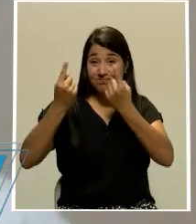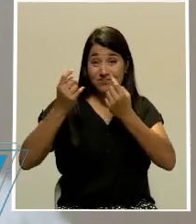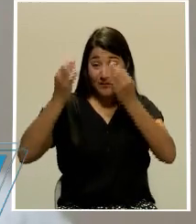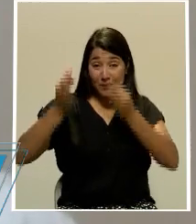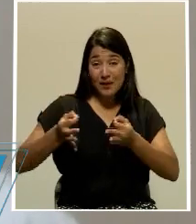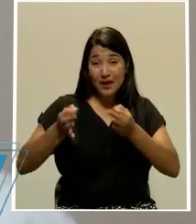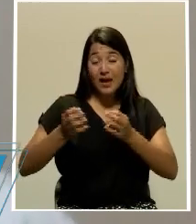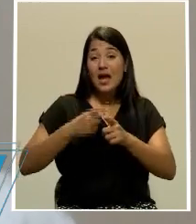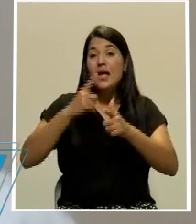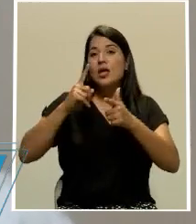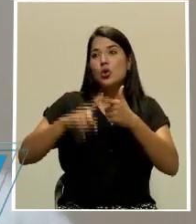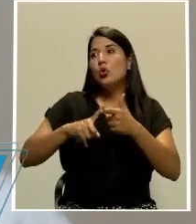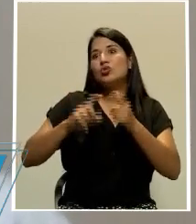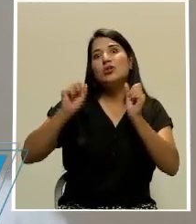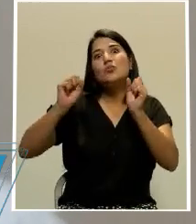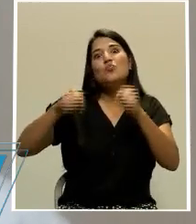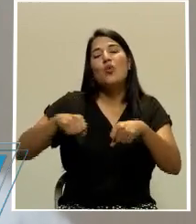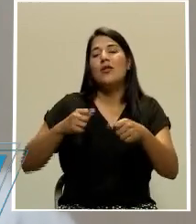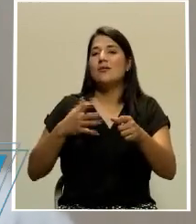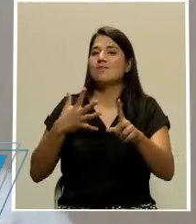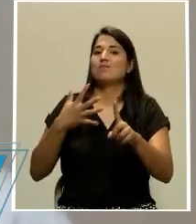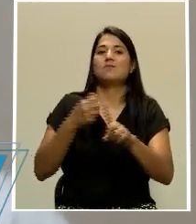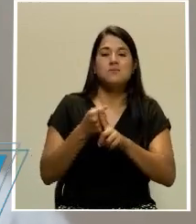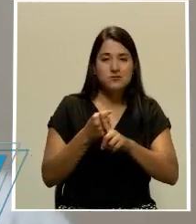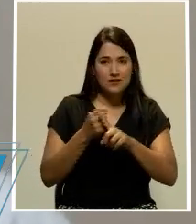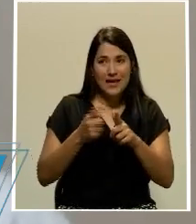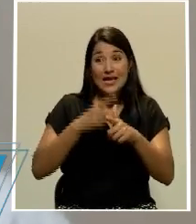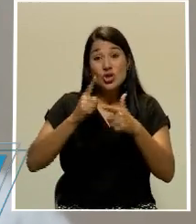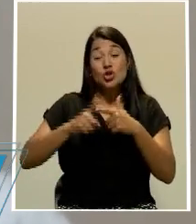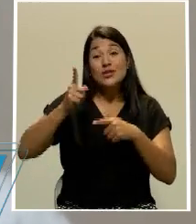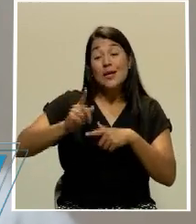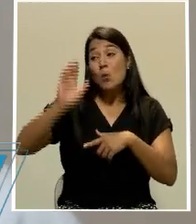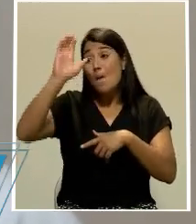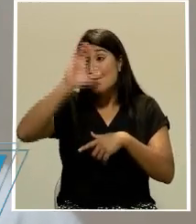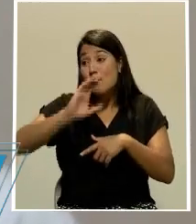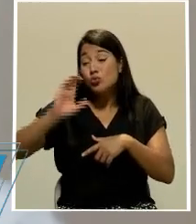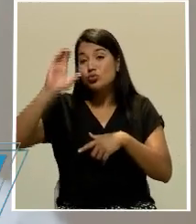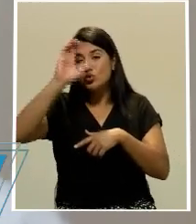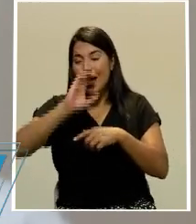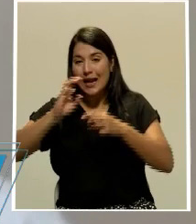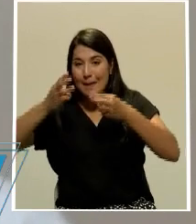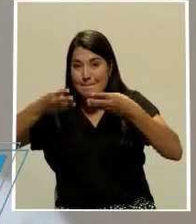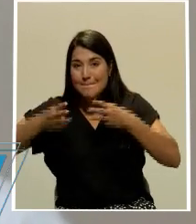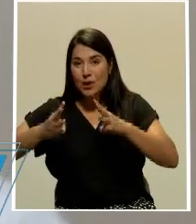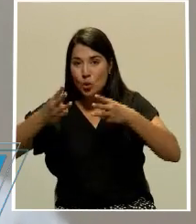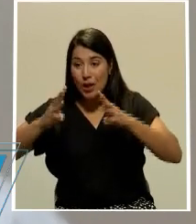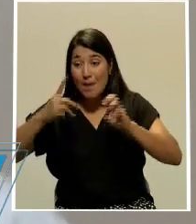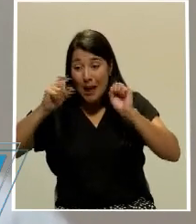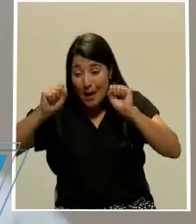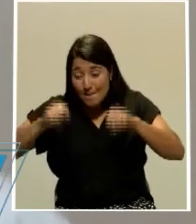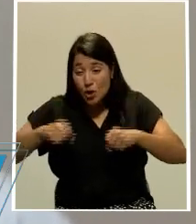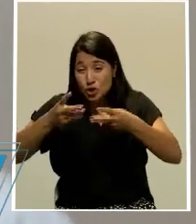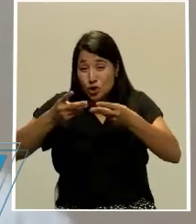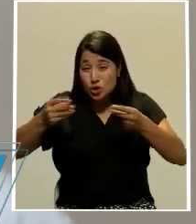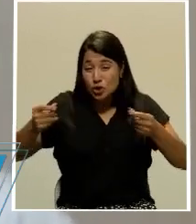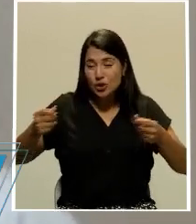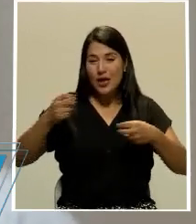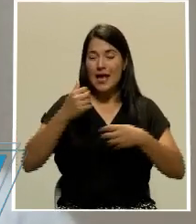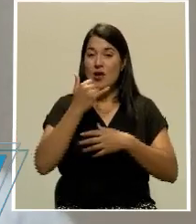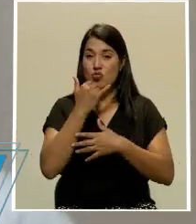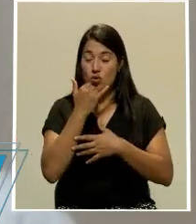taparlos, ¿verdad? Es tratar de encontrar mecanismos mediante los cuales minimizar supuestamente los errores. Yo aquí